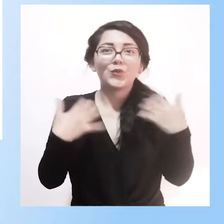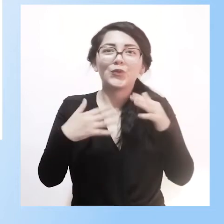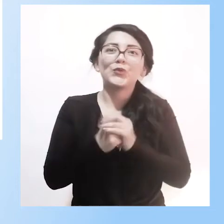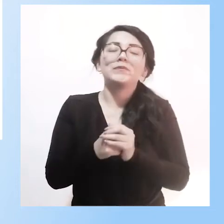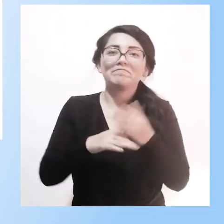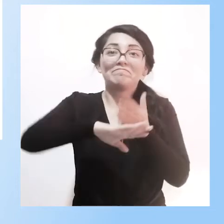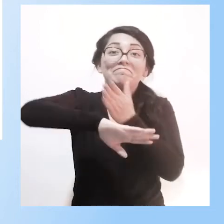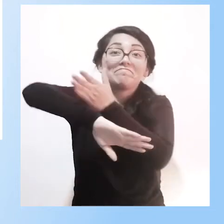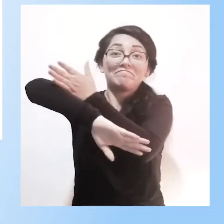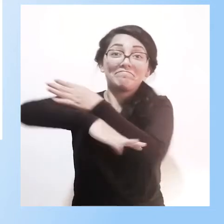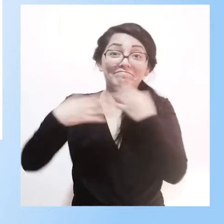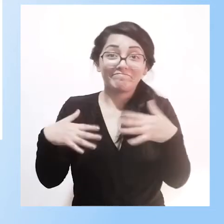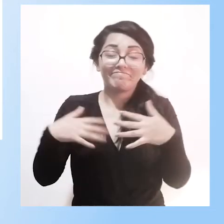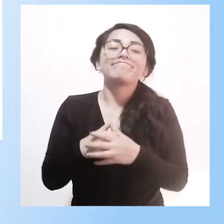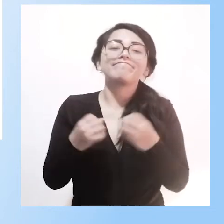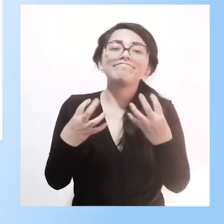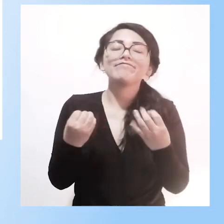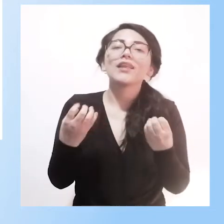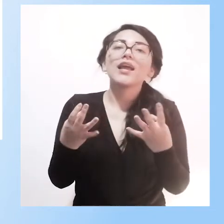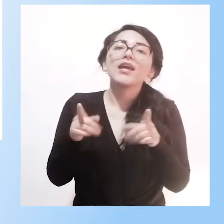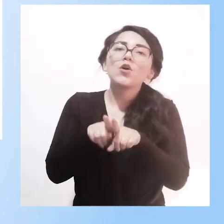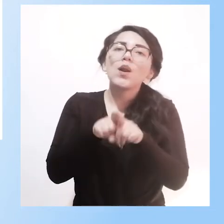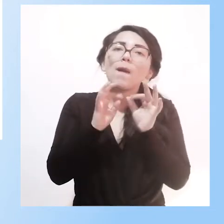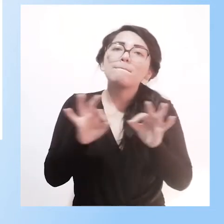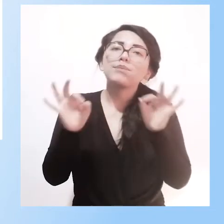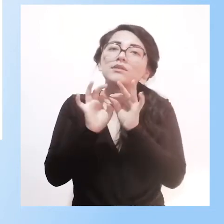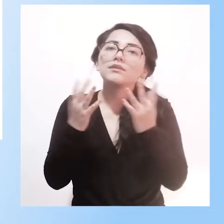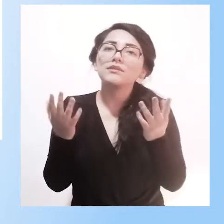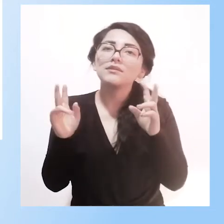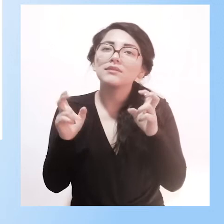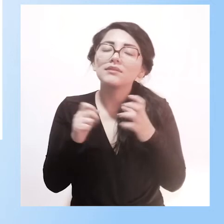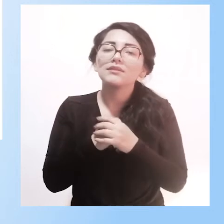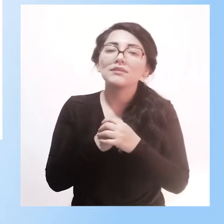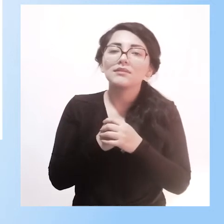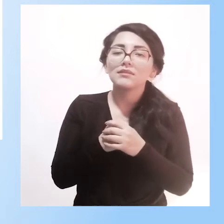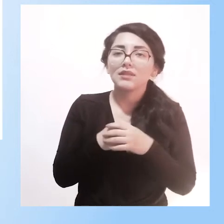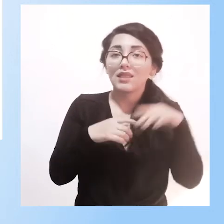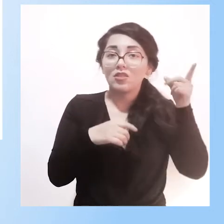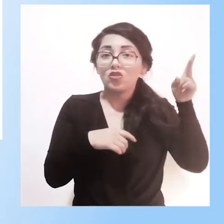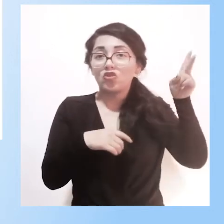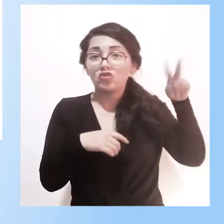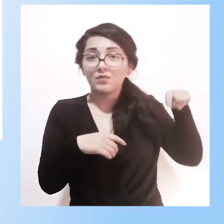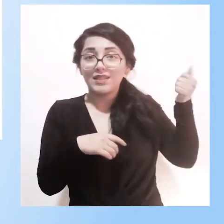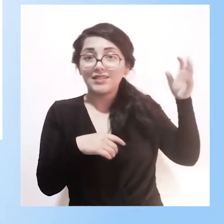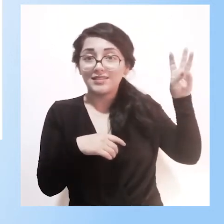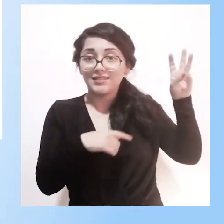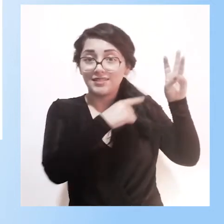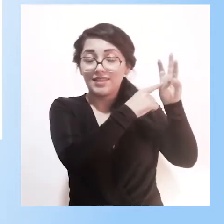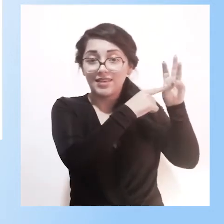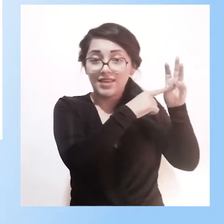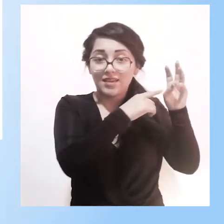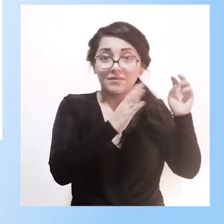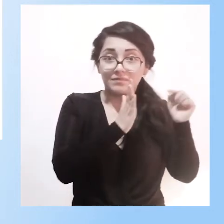Otros, bueno, hitos importantes que es necesario destacar es que del 2016, porque ahí sí tenemos estos